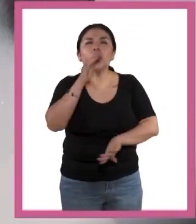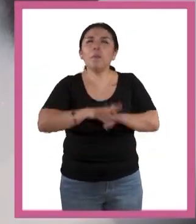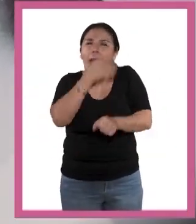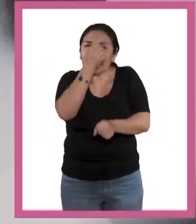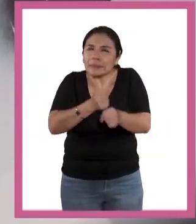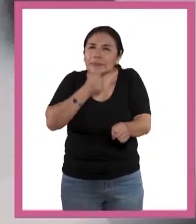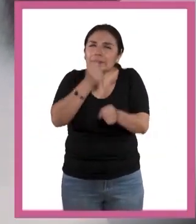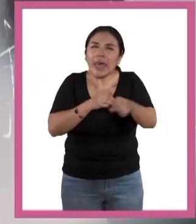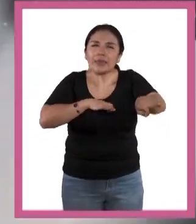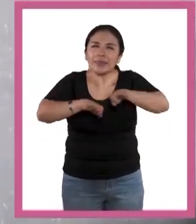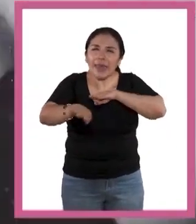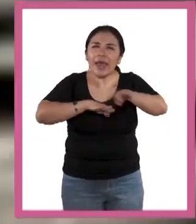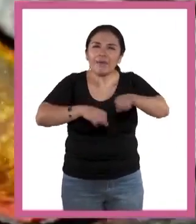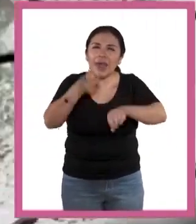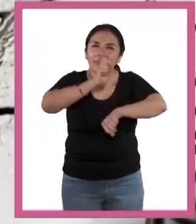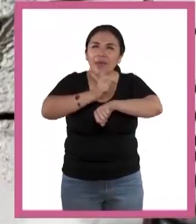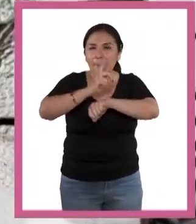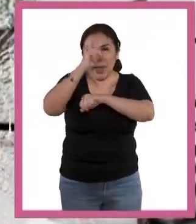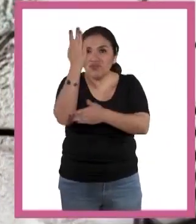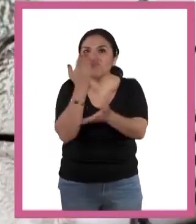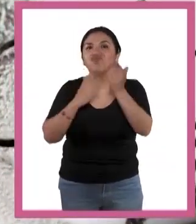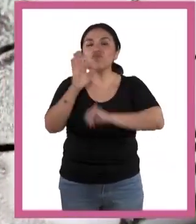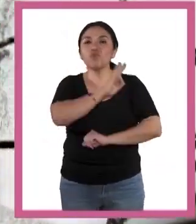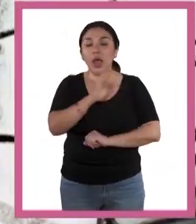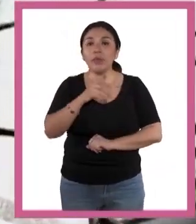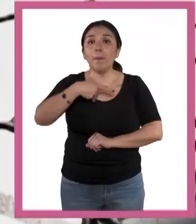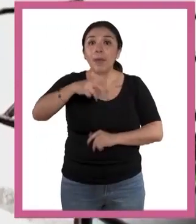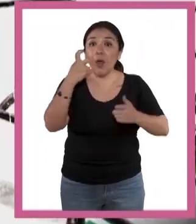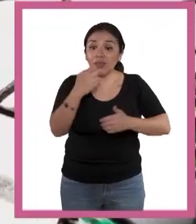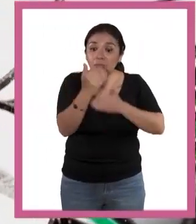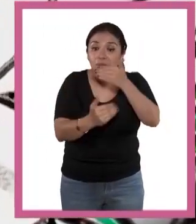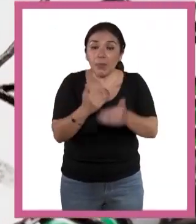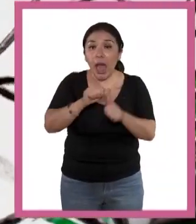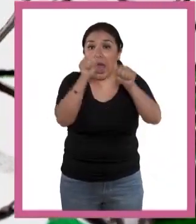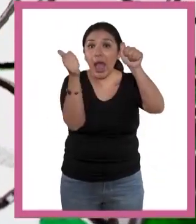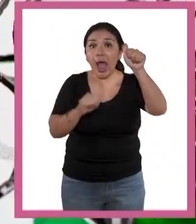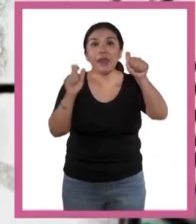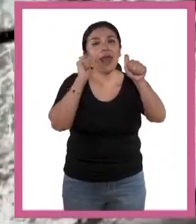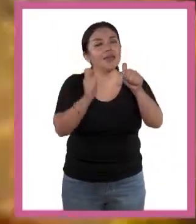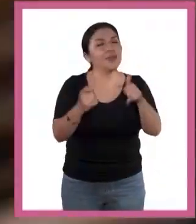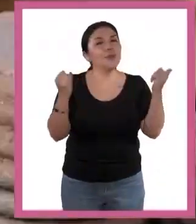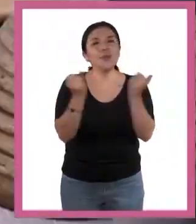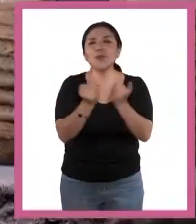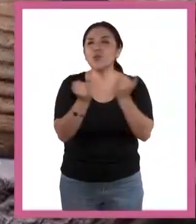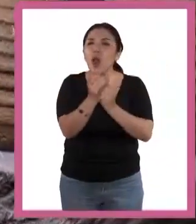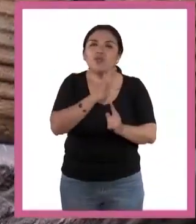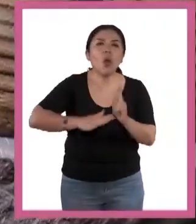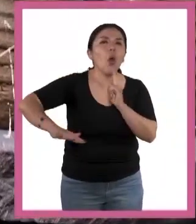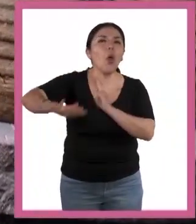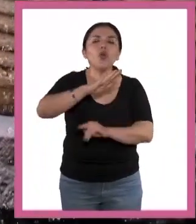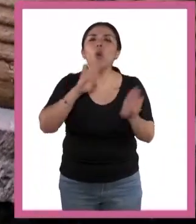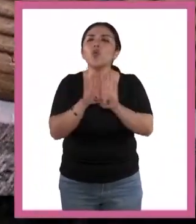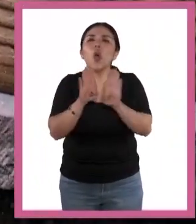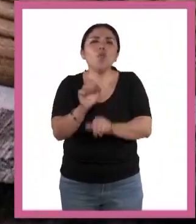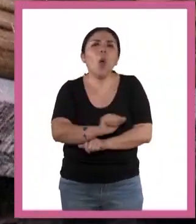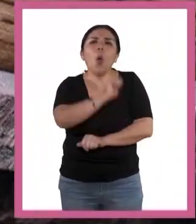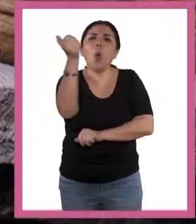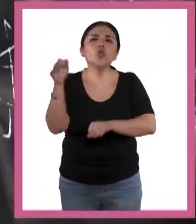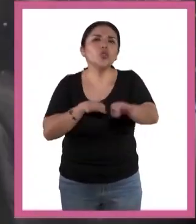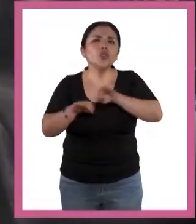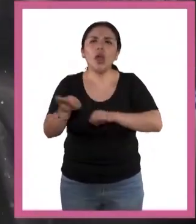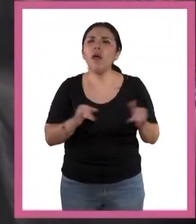practicarlo diario para ser buenos. Pero los procesos del arte son básicamente los mismos que los de cualquier